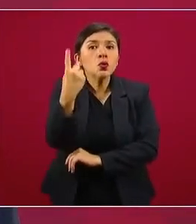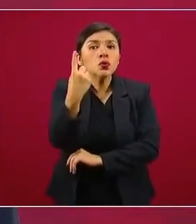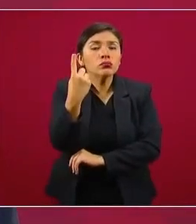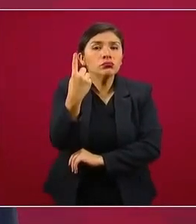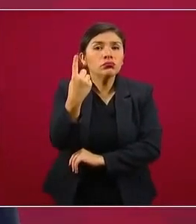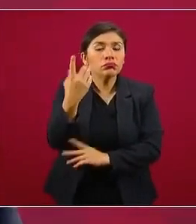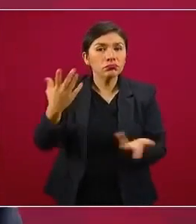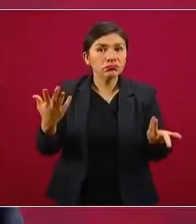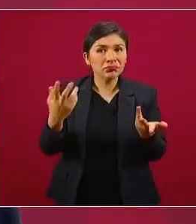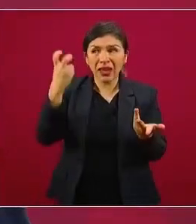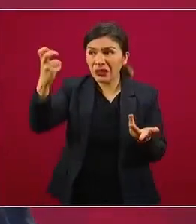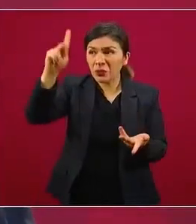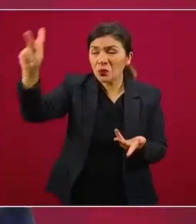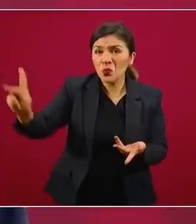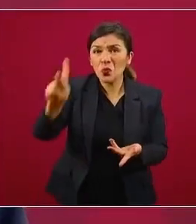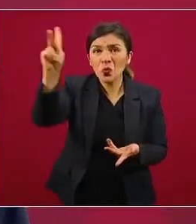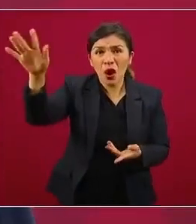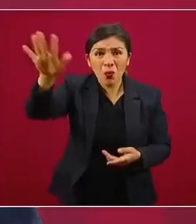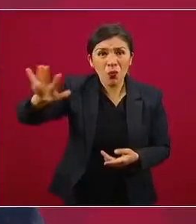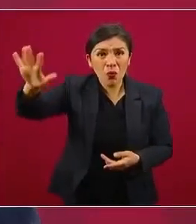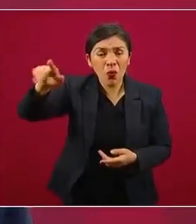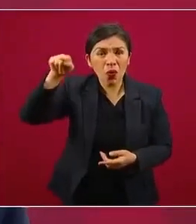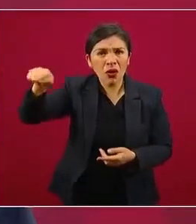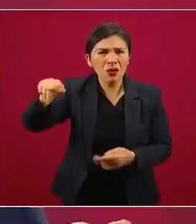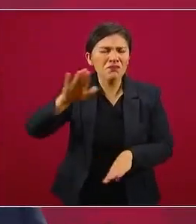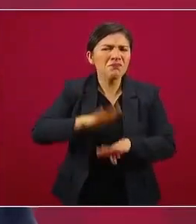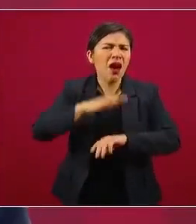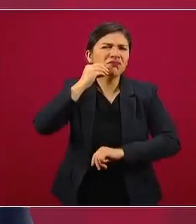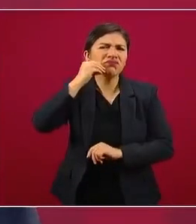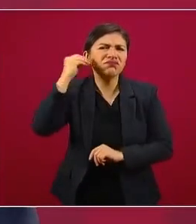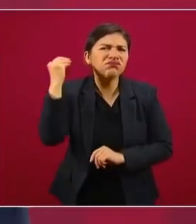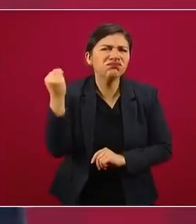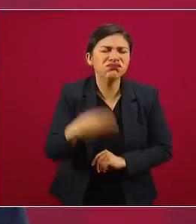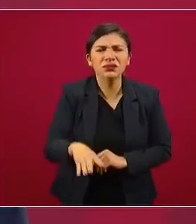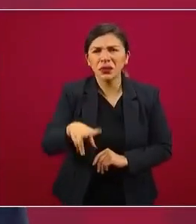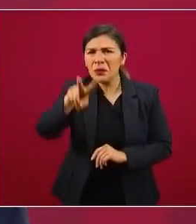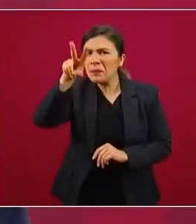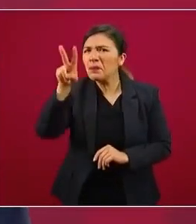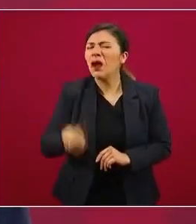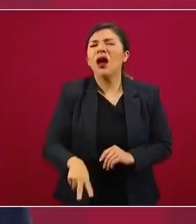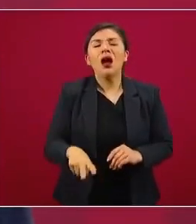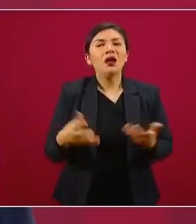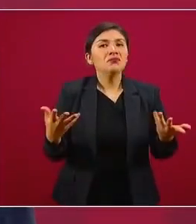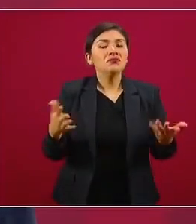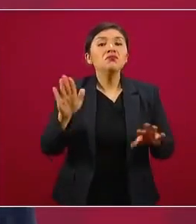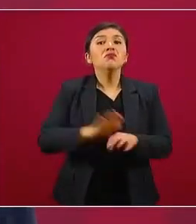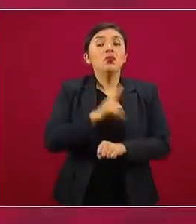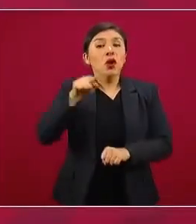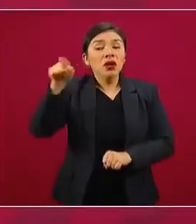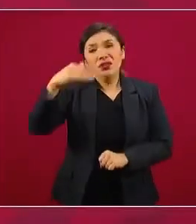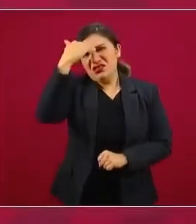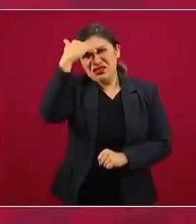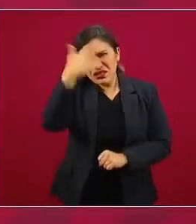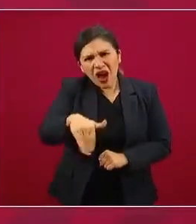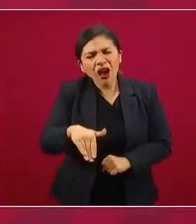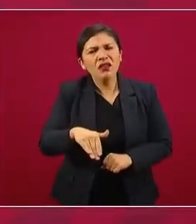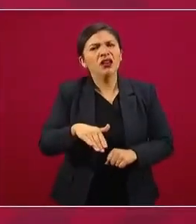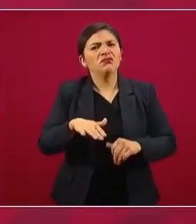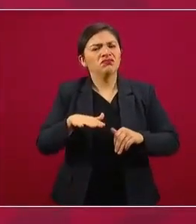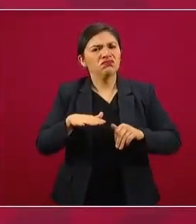Es un pueblo extraordinario, excepcional, porque ha sabido mantener